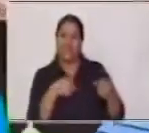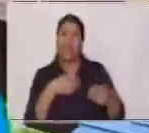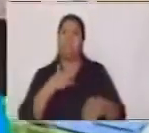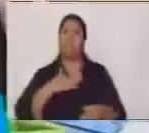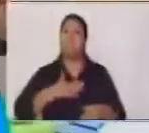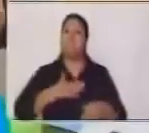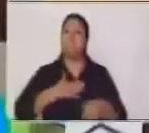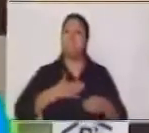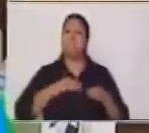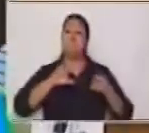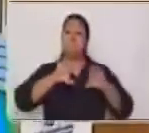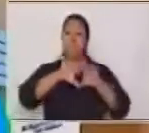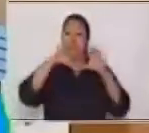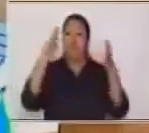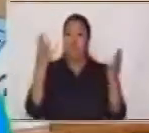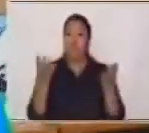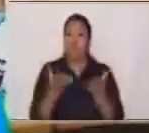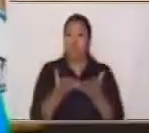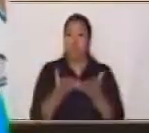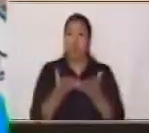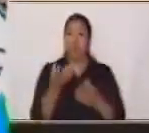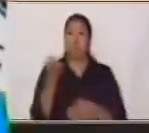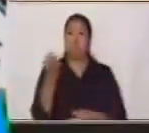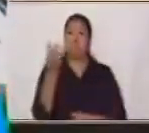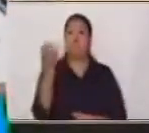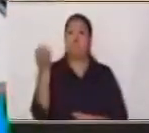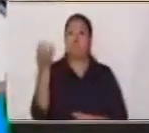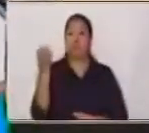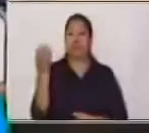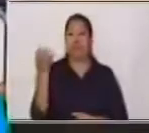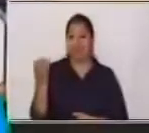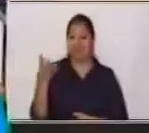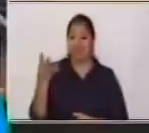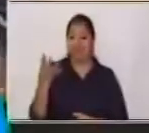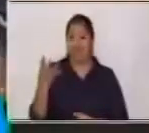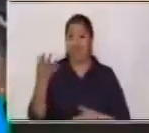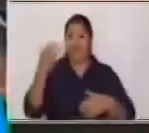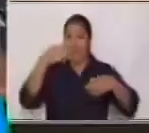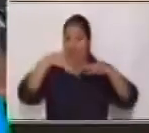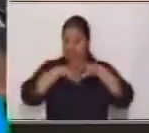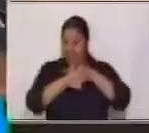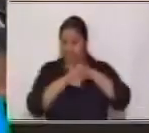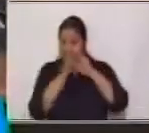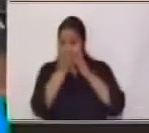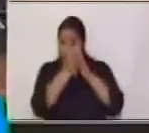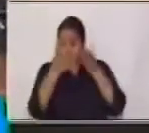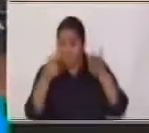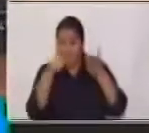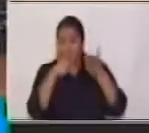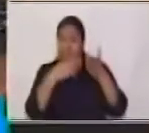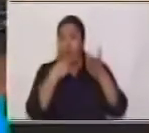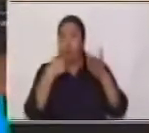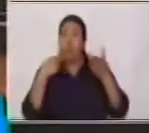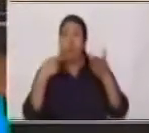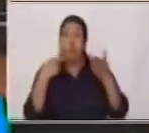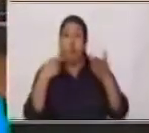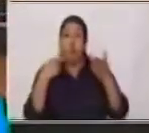Es verde Y mi interior Rojo es ¿Quién soy?